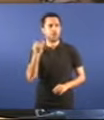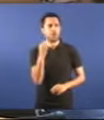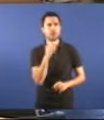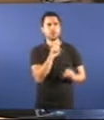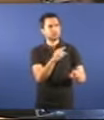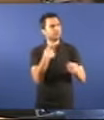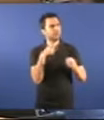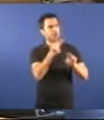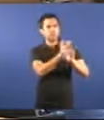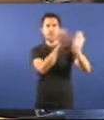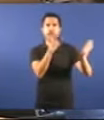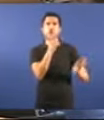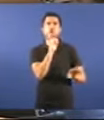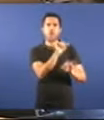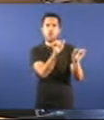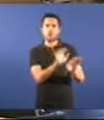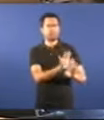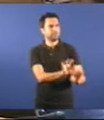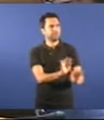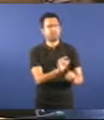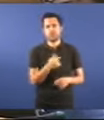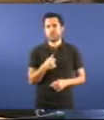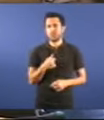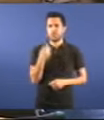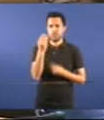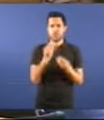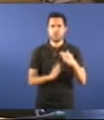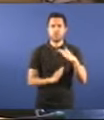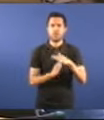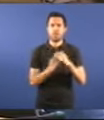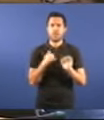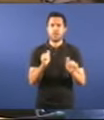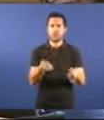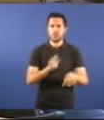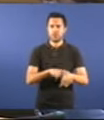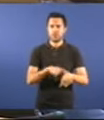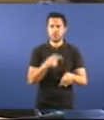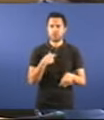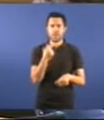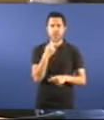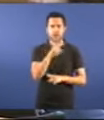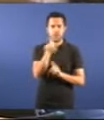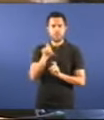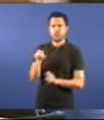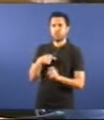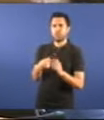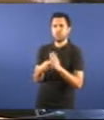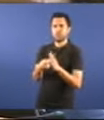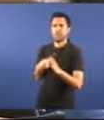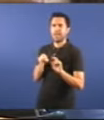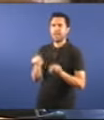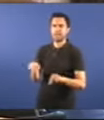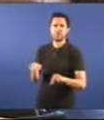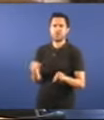Moi ben, empezo con o meu tempo. Supoño que me van a parar o tempo, señora... Bueno, mire, retiro a pregunta. Esto é indecente. Esto